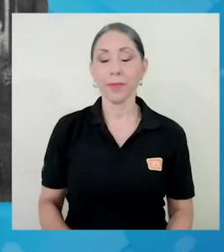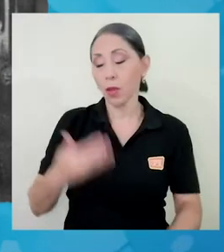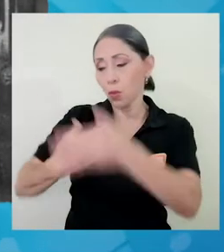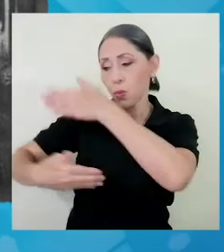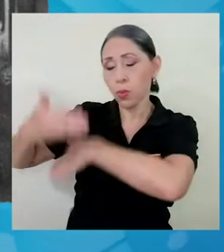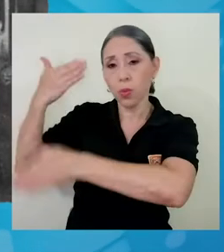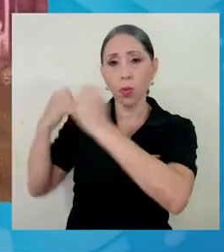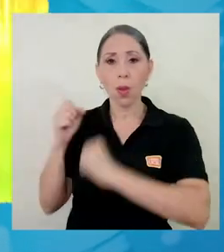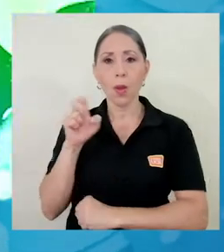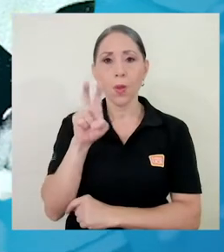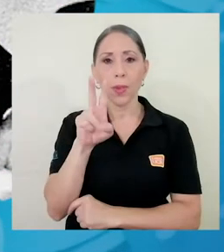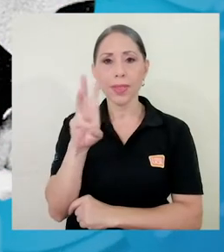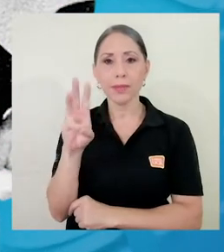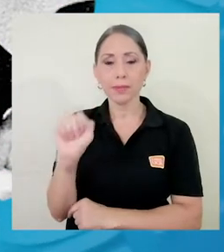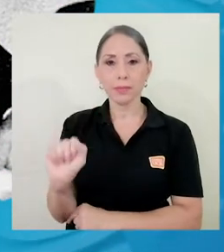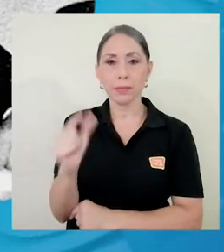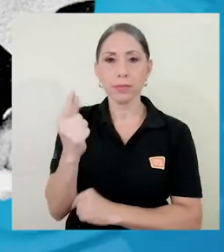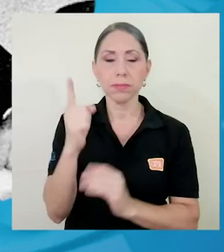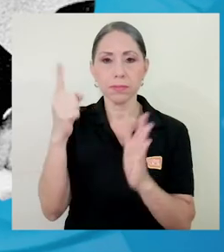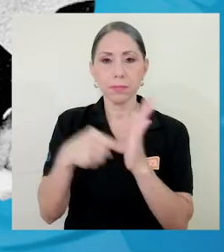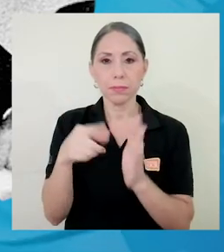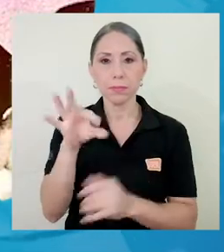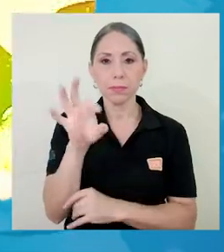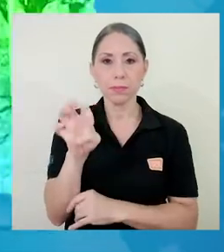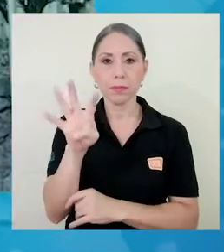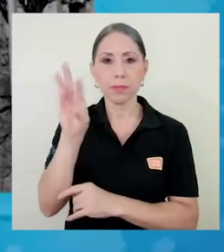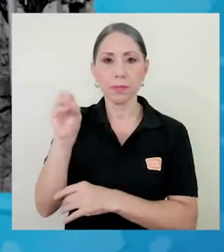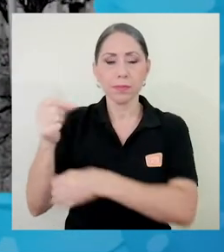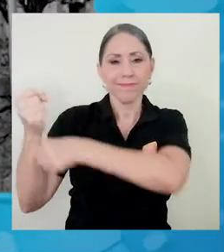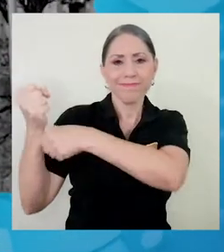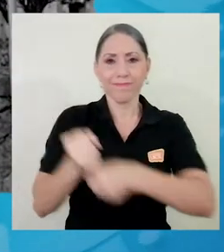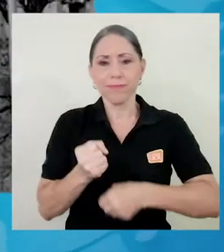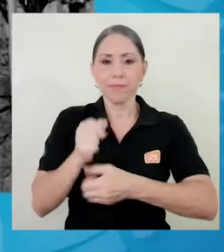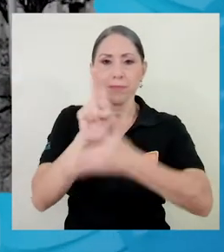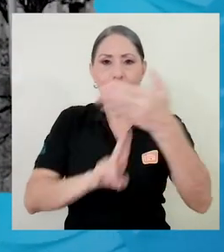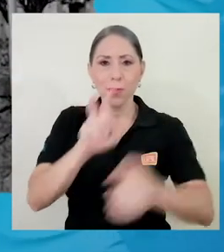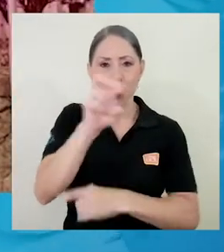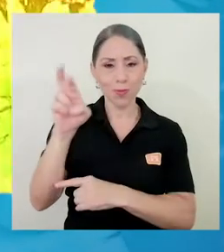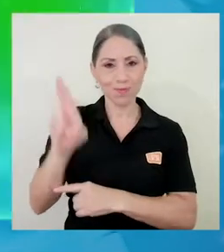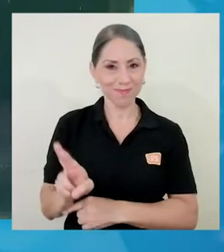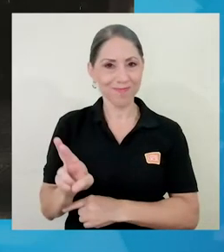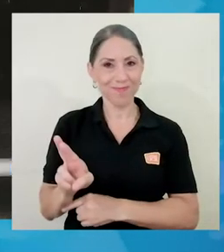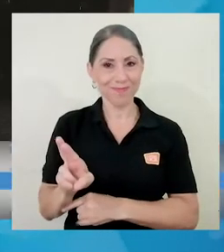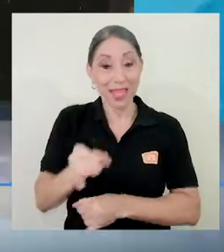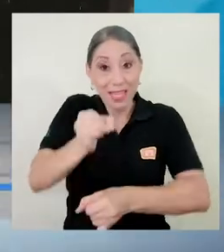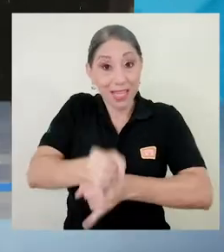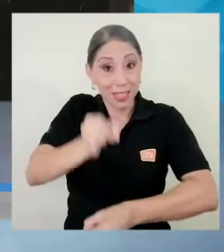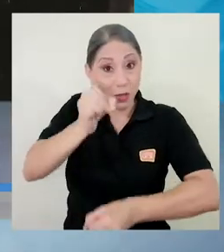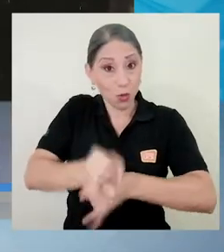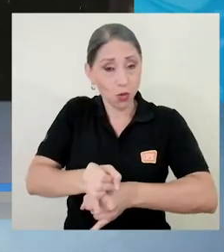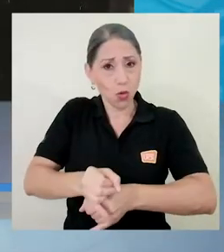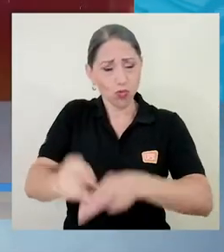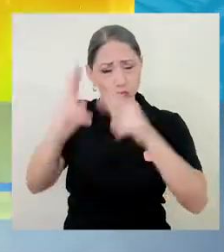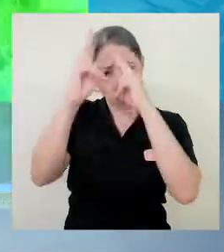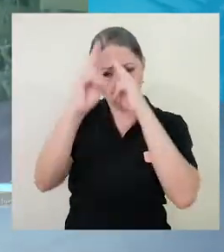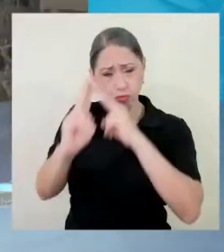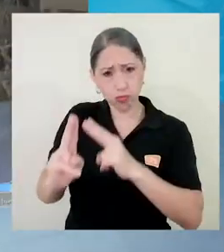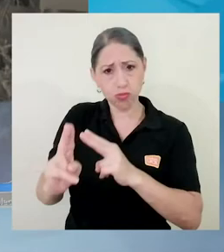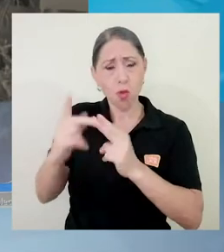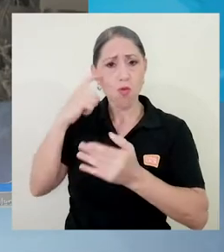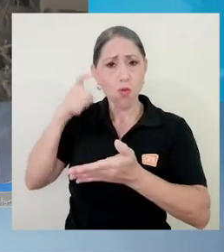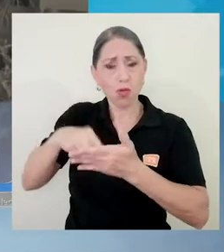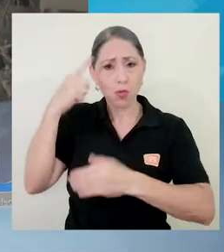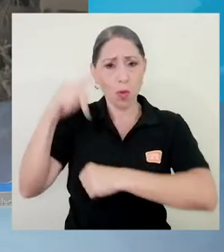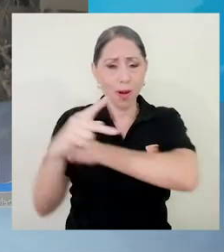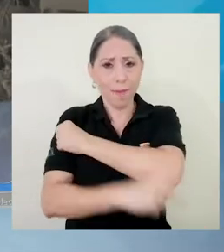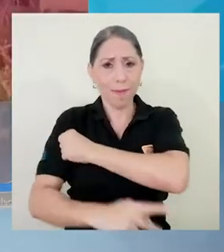Un 26 de agosto de 1940 se fundó la Universidad de Costa Rica, institución benemérita de